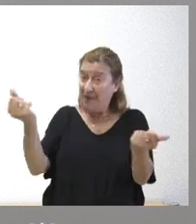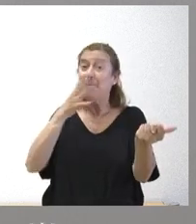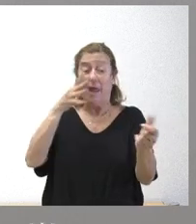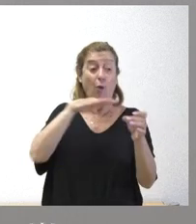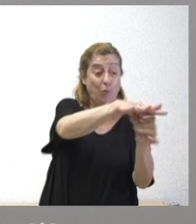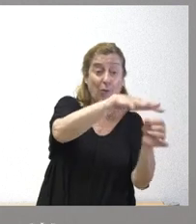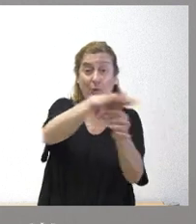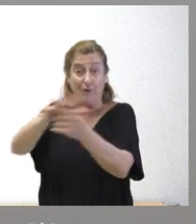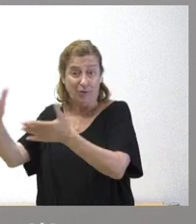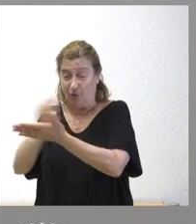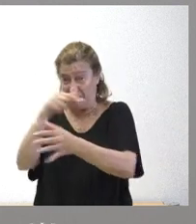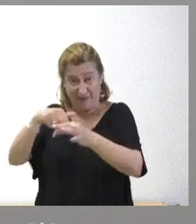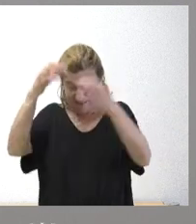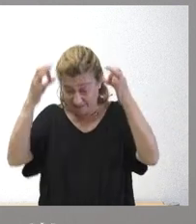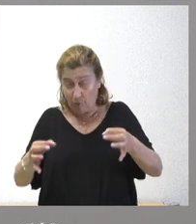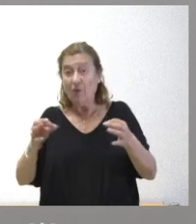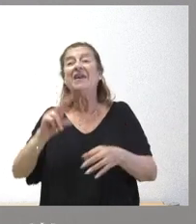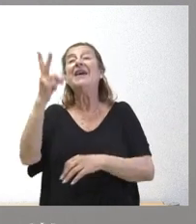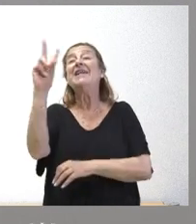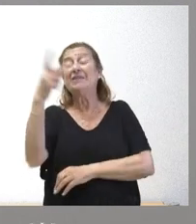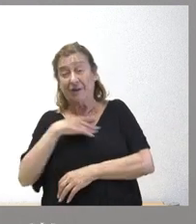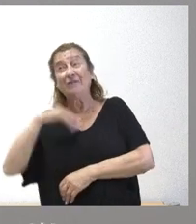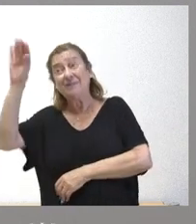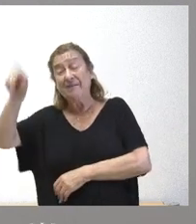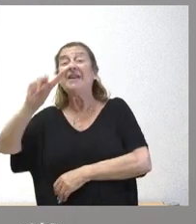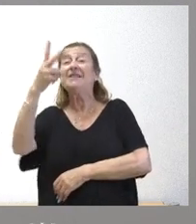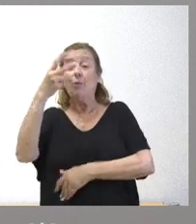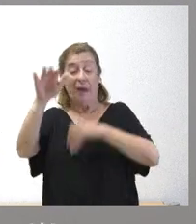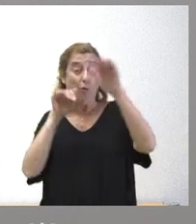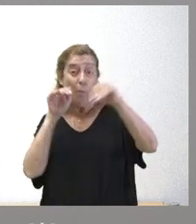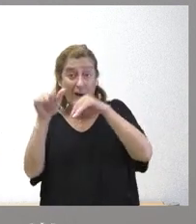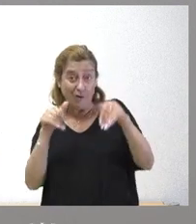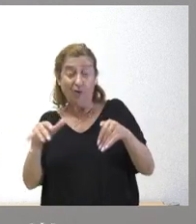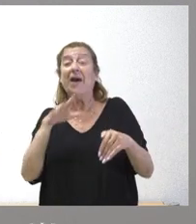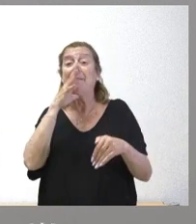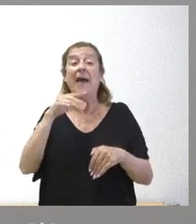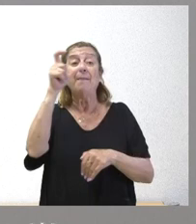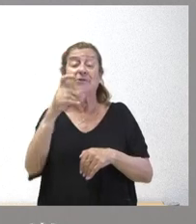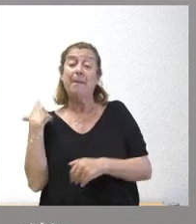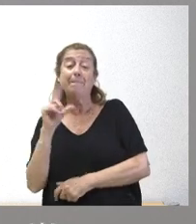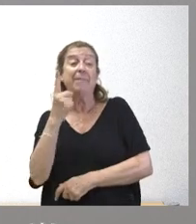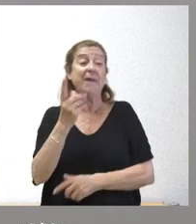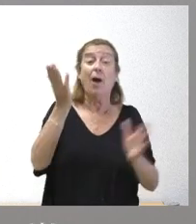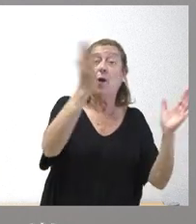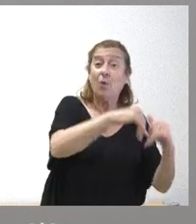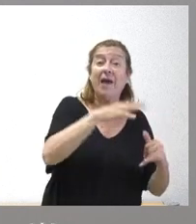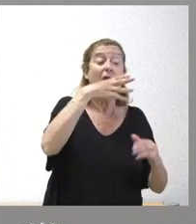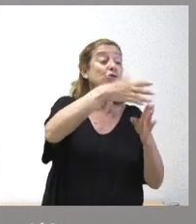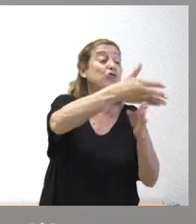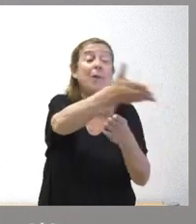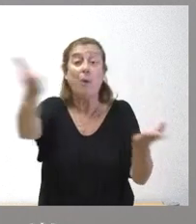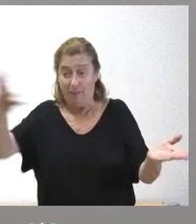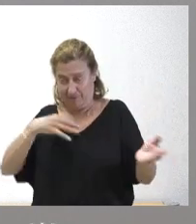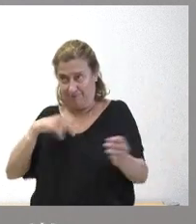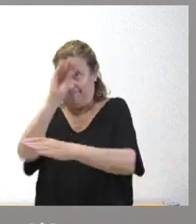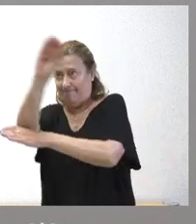plazas estoy convencido de ello ni tampoco a esa segunda convocatoria para las personas que quisieran optar a la misma relación con las plazas que han quedado vacantes y